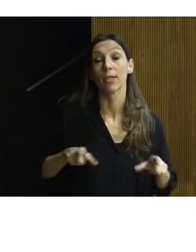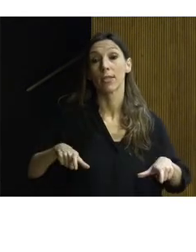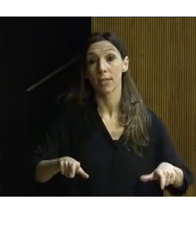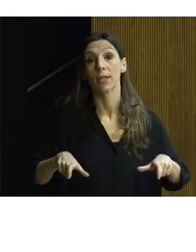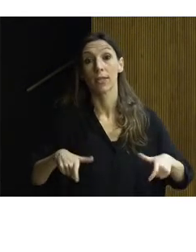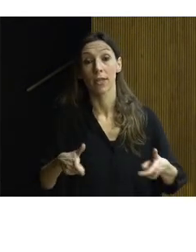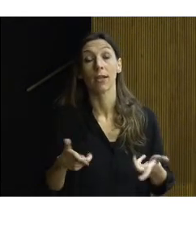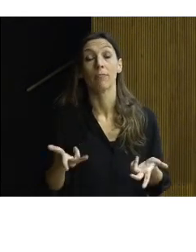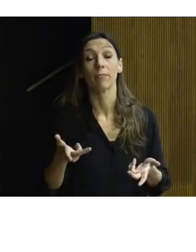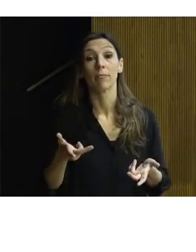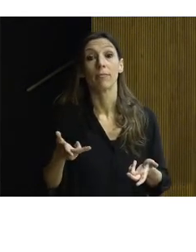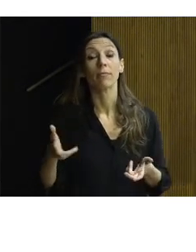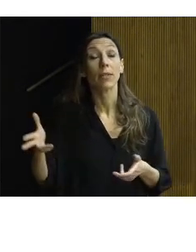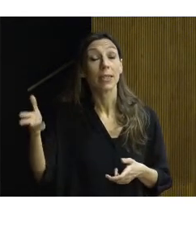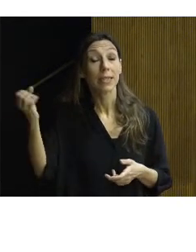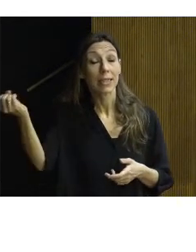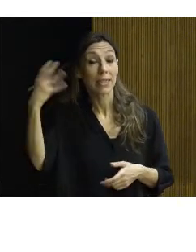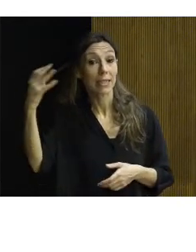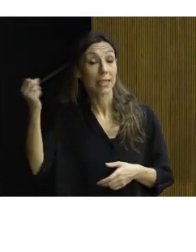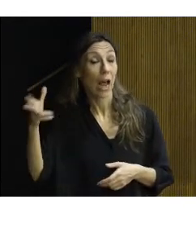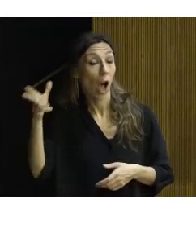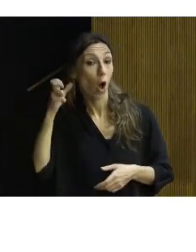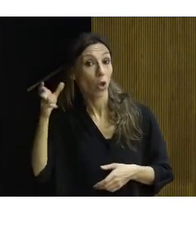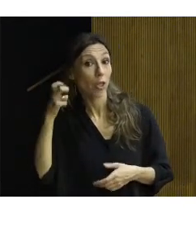señales auditivas, las adaptaciones arquitectónicas, etc.